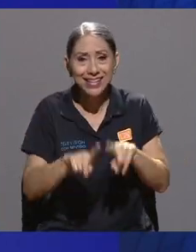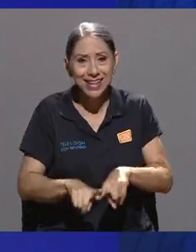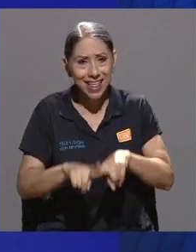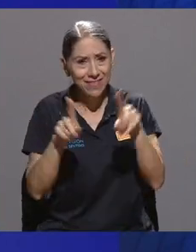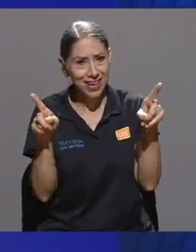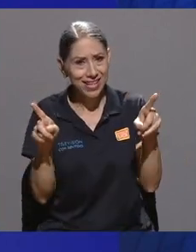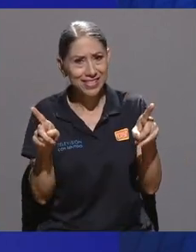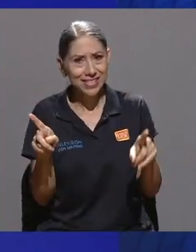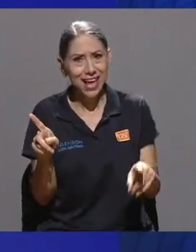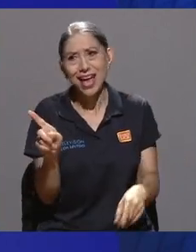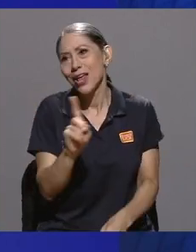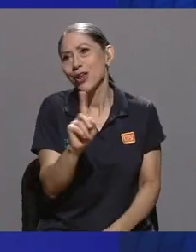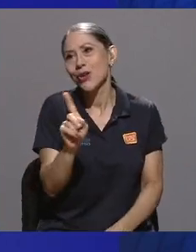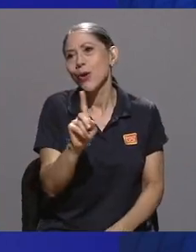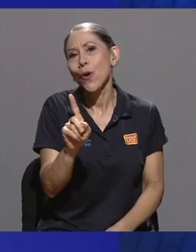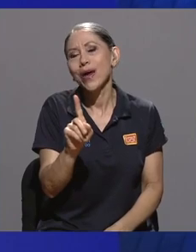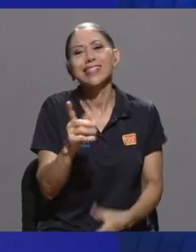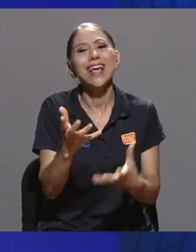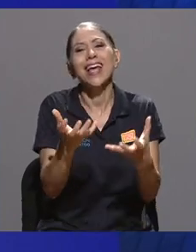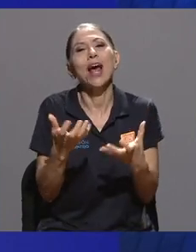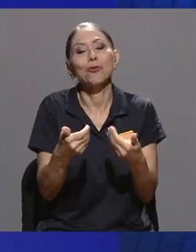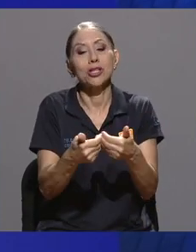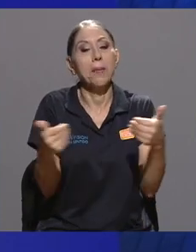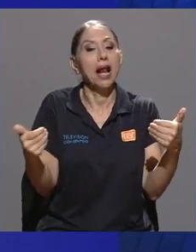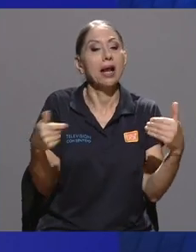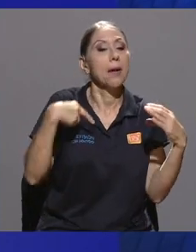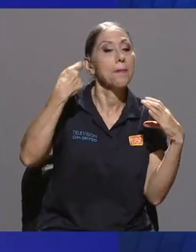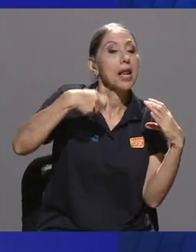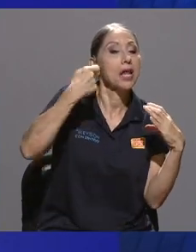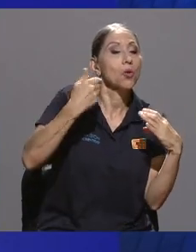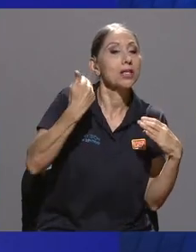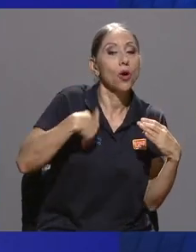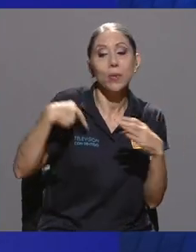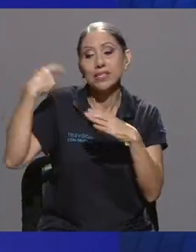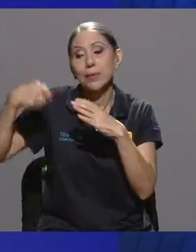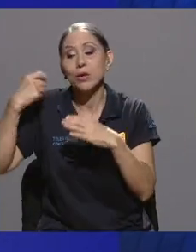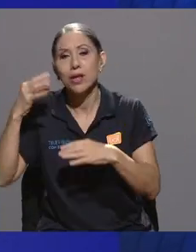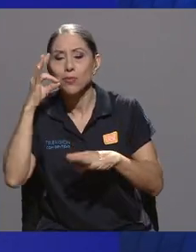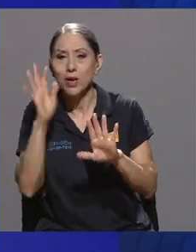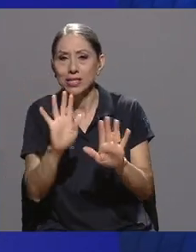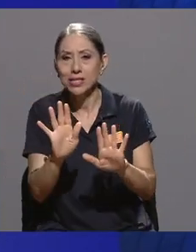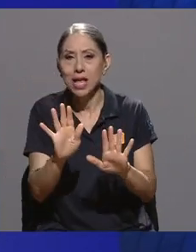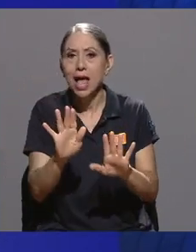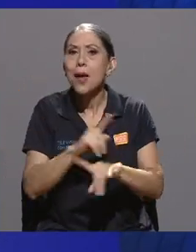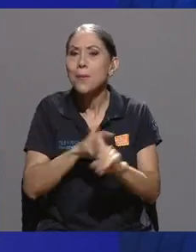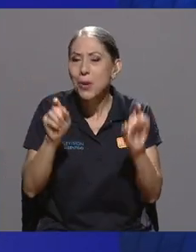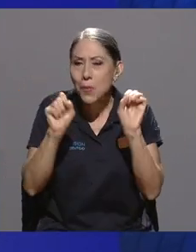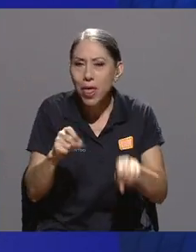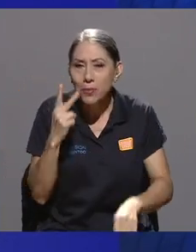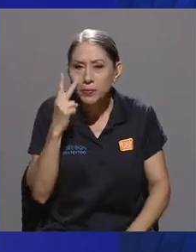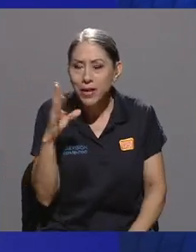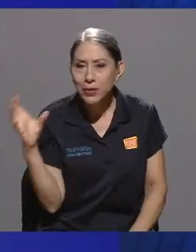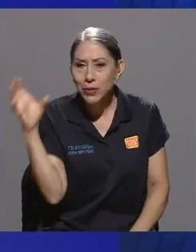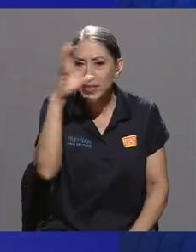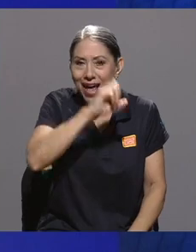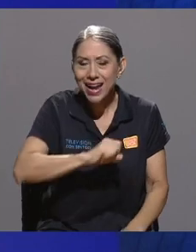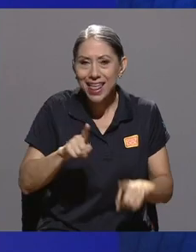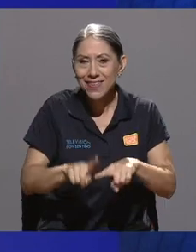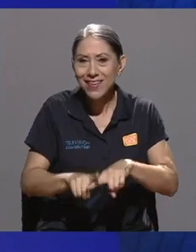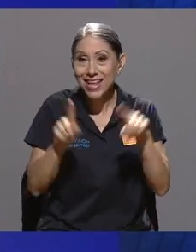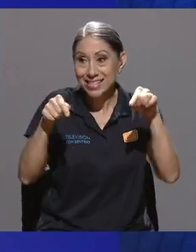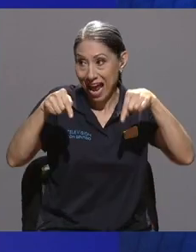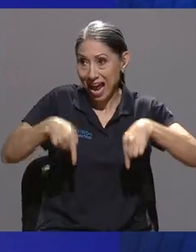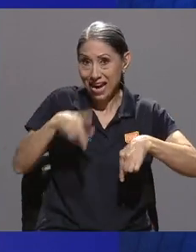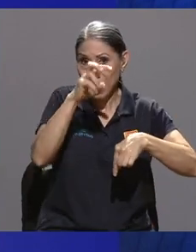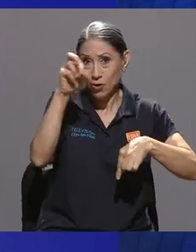digamos, no es por separar entre películas de hombres y mujeres, pero sí podemos notar la diferencia de que nosotros contamos acá, por lo menos en